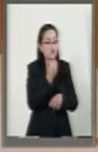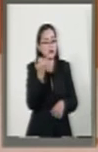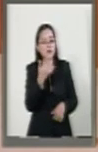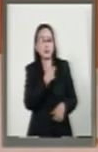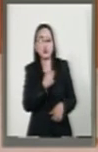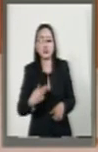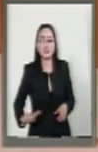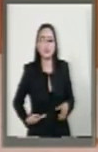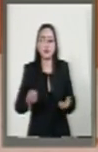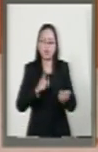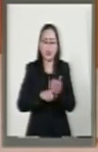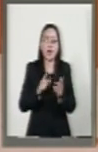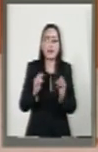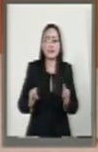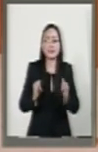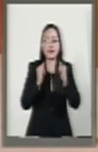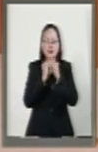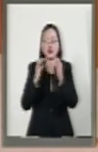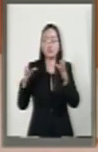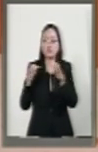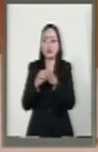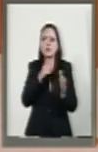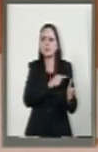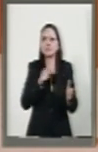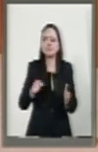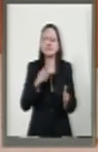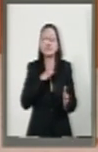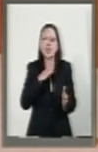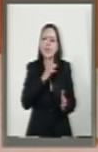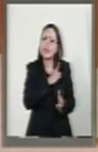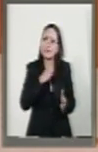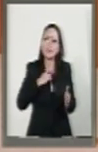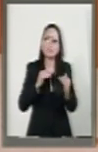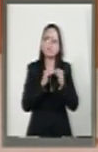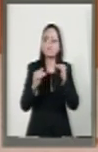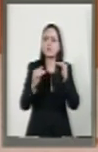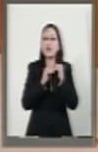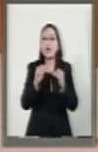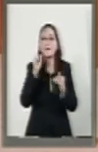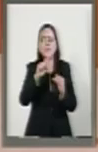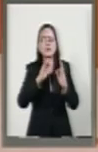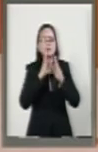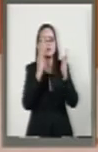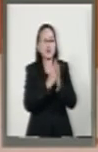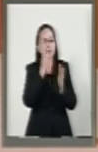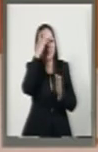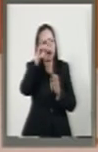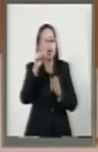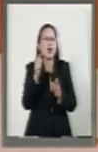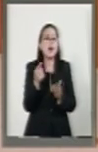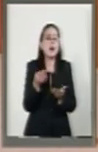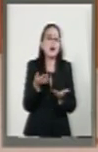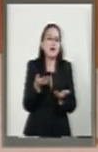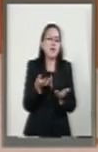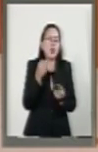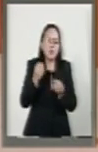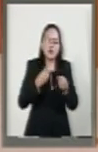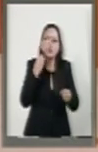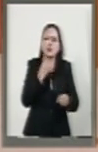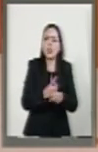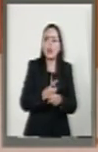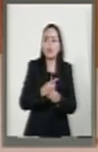a las instituciones financieras debe precisar y ser igual en condiciones de disposición, oportunidad